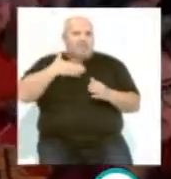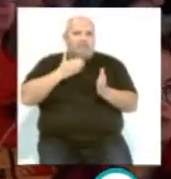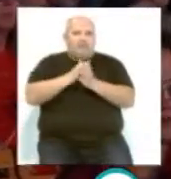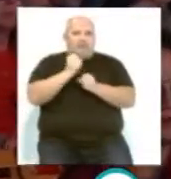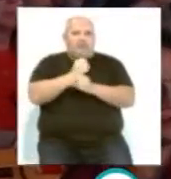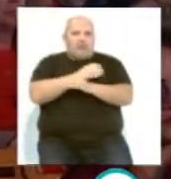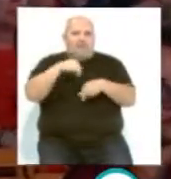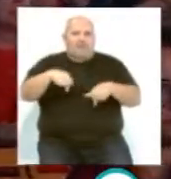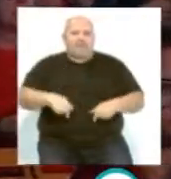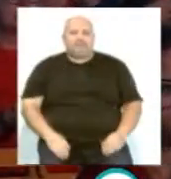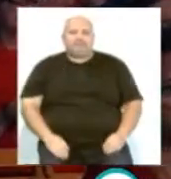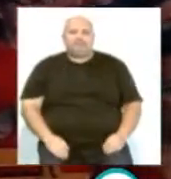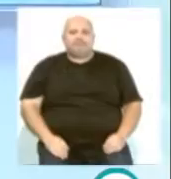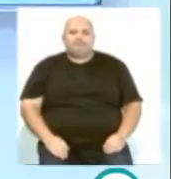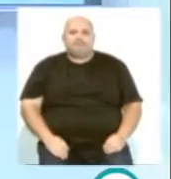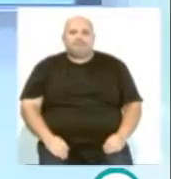y Enrique Miranda.